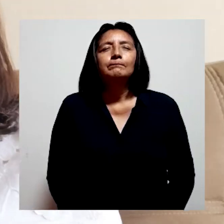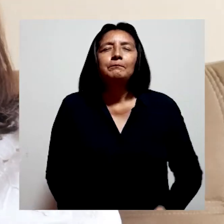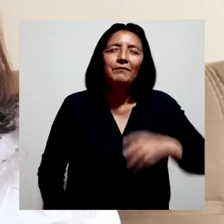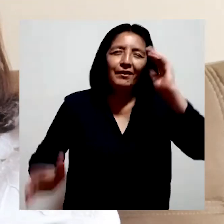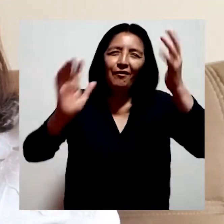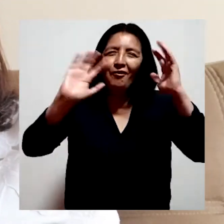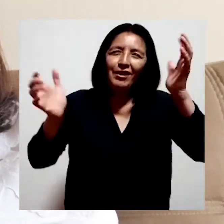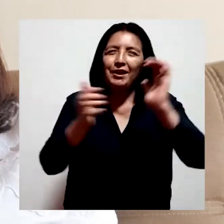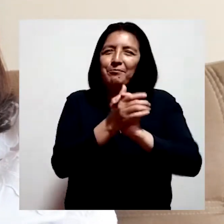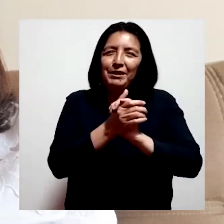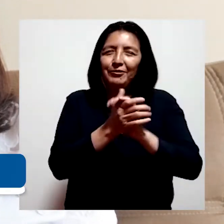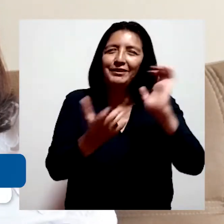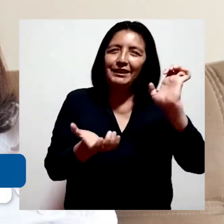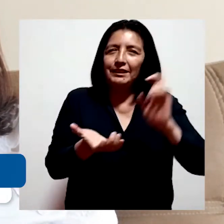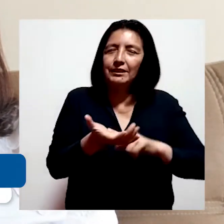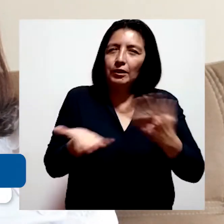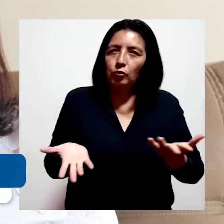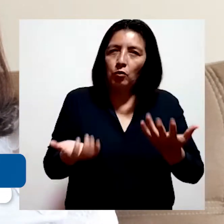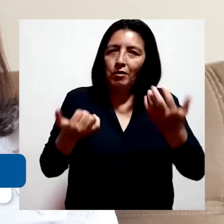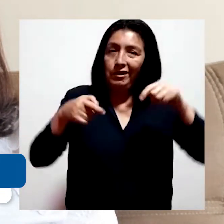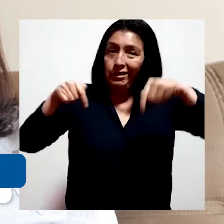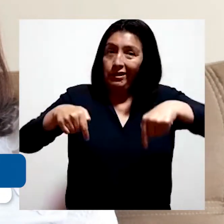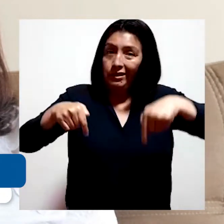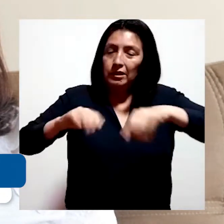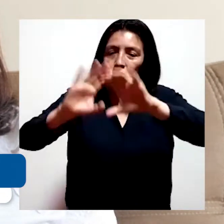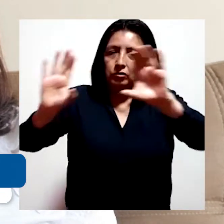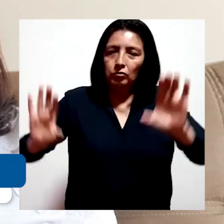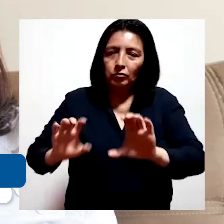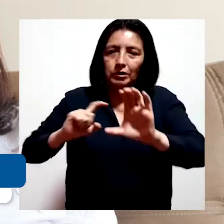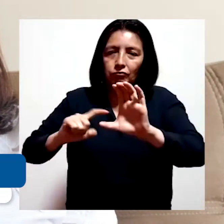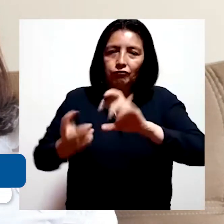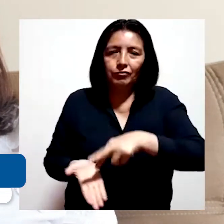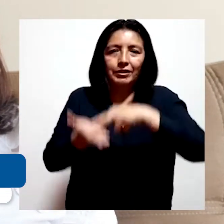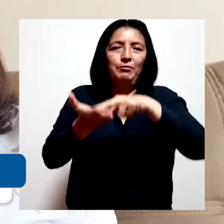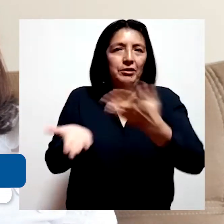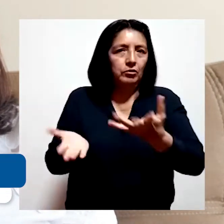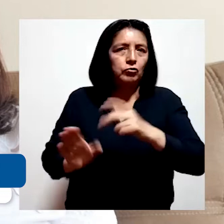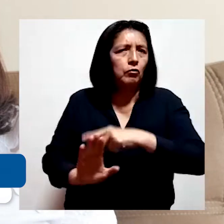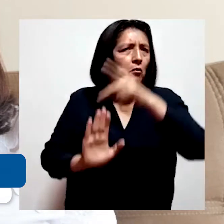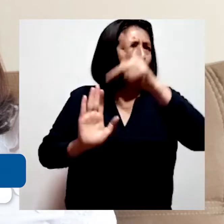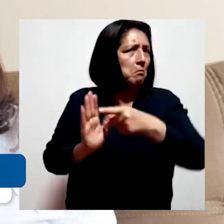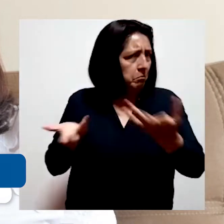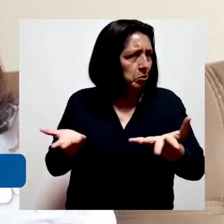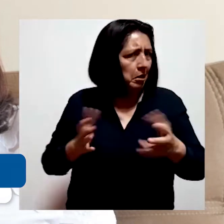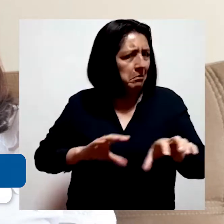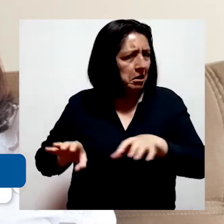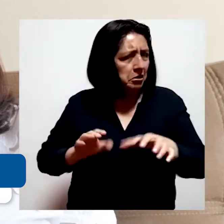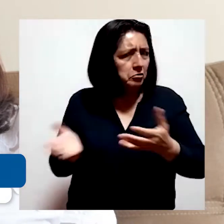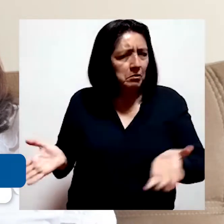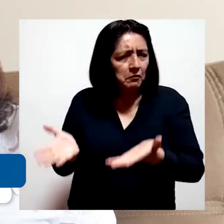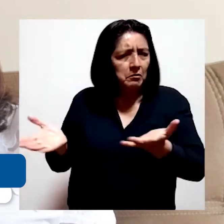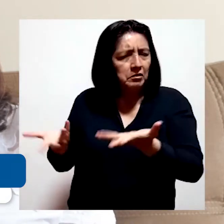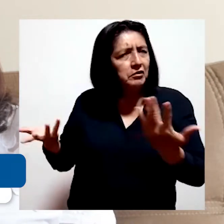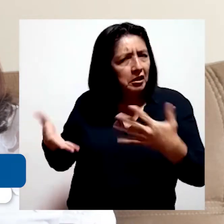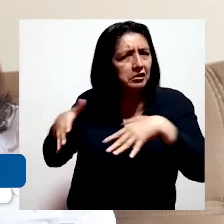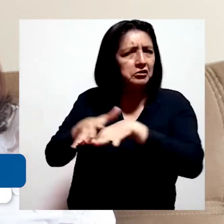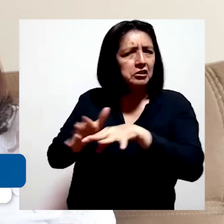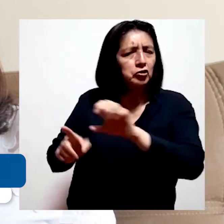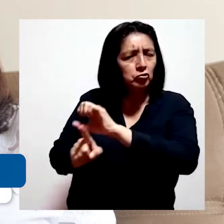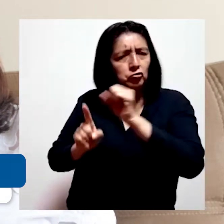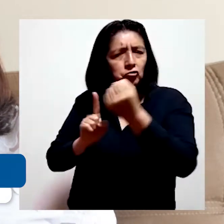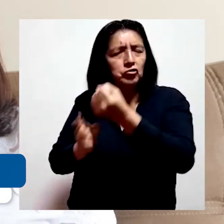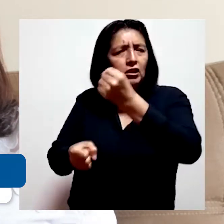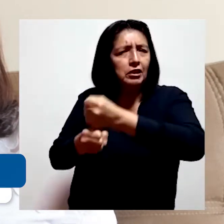Hola amigos de salud, esto es Rehabilitación Online, un programa diseñado para fomentar la integración social,